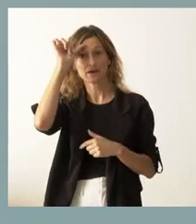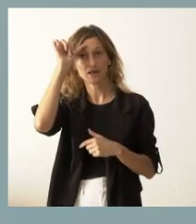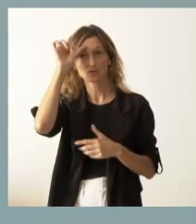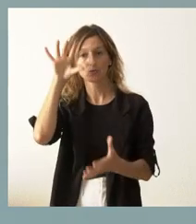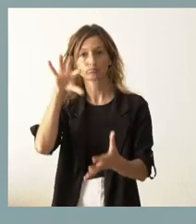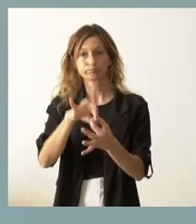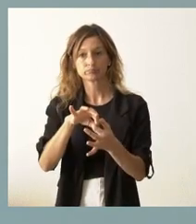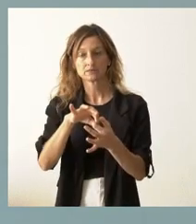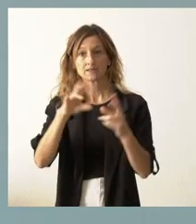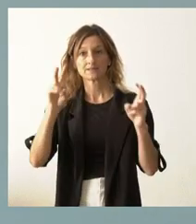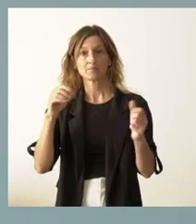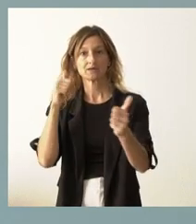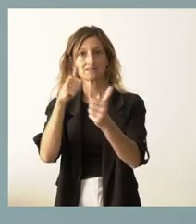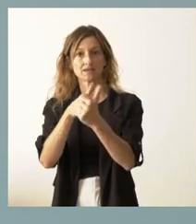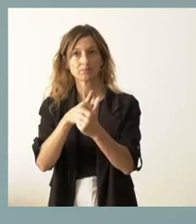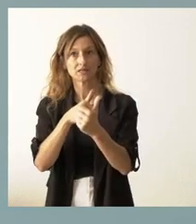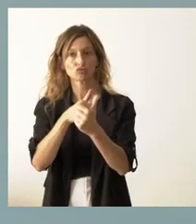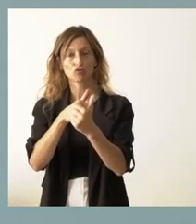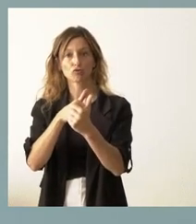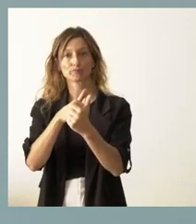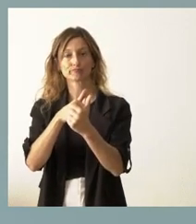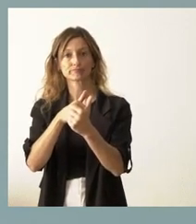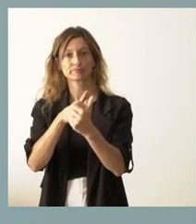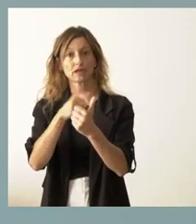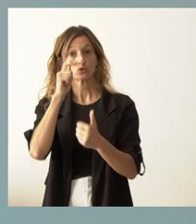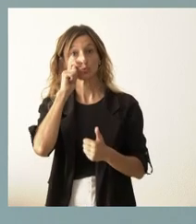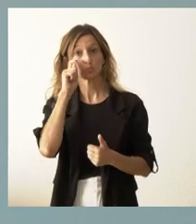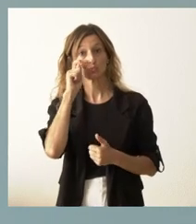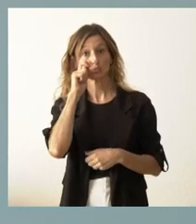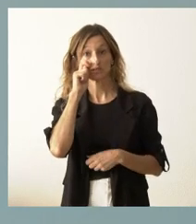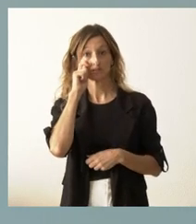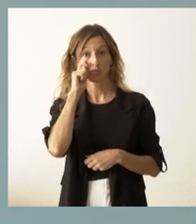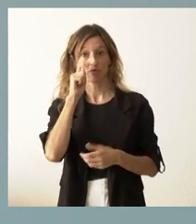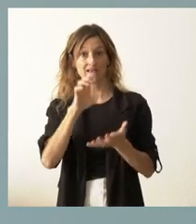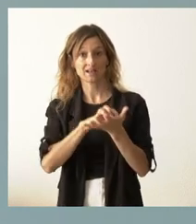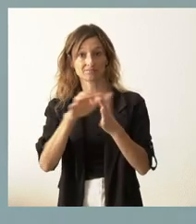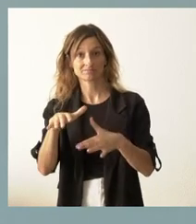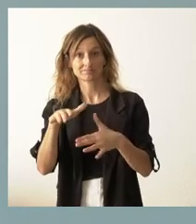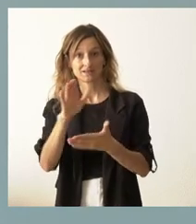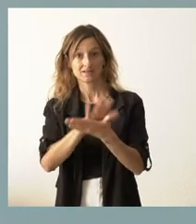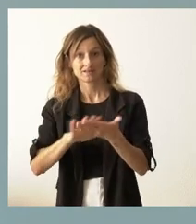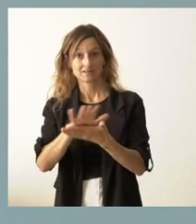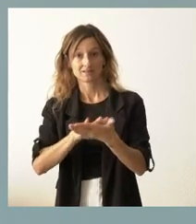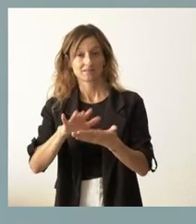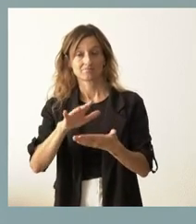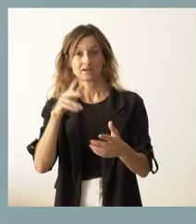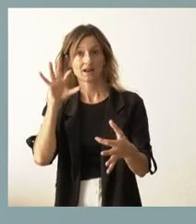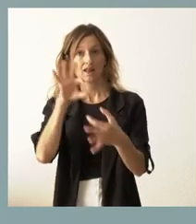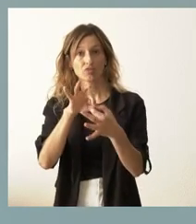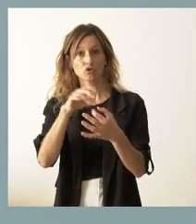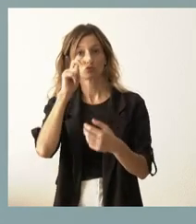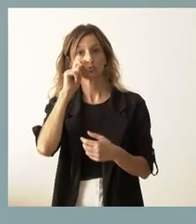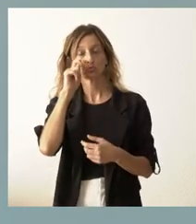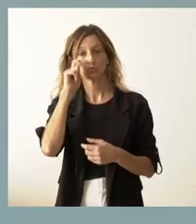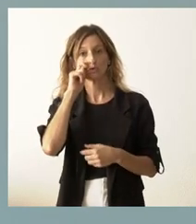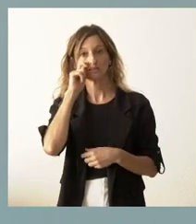ver con el seguimiento del turismo en nuestra comunidad autónoma, fundamentalmente todo lo que tiene que ver con el turismo